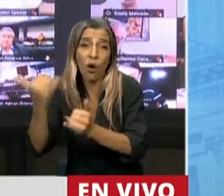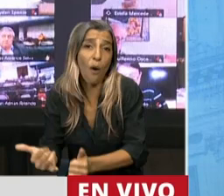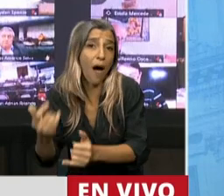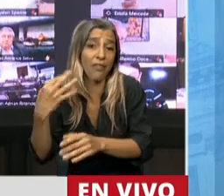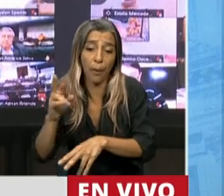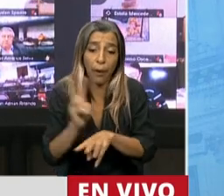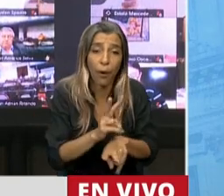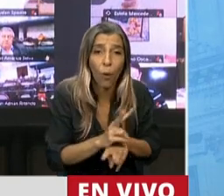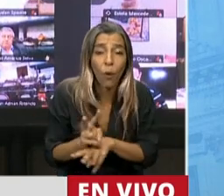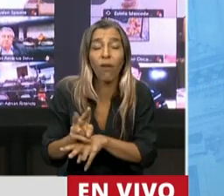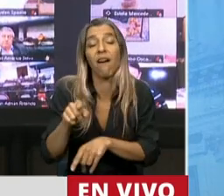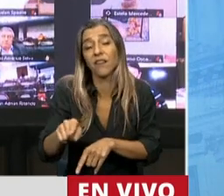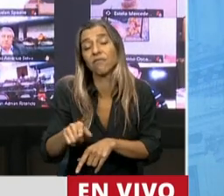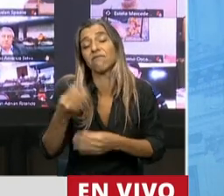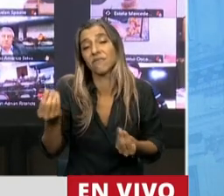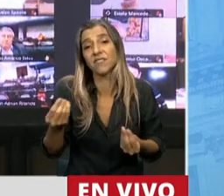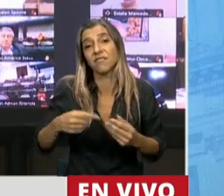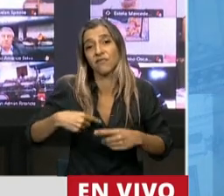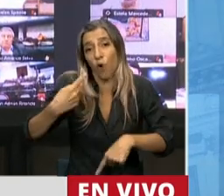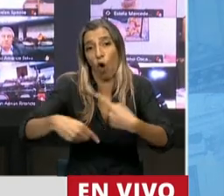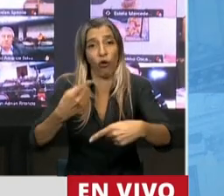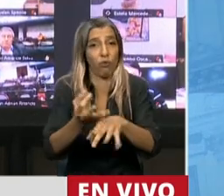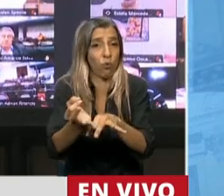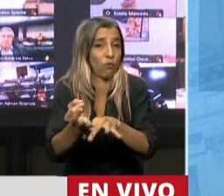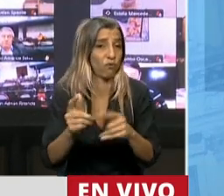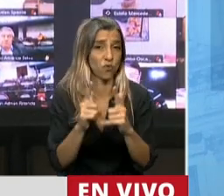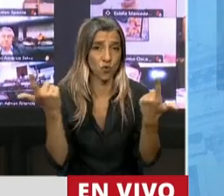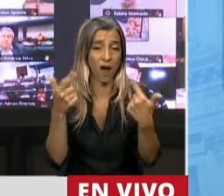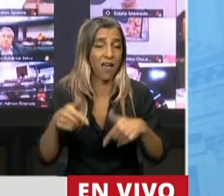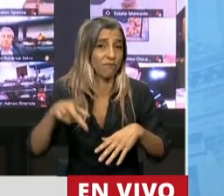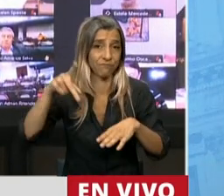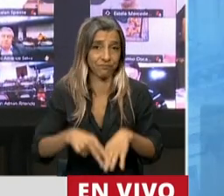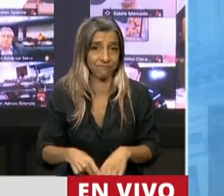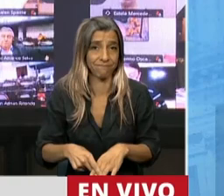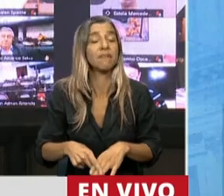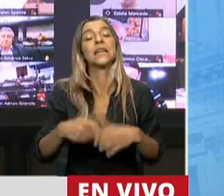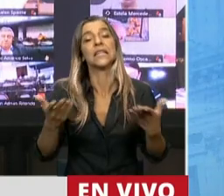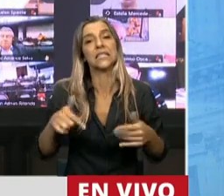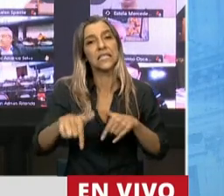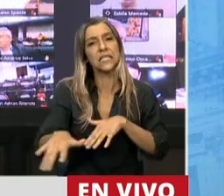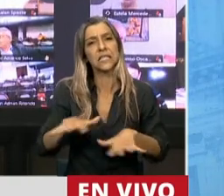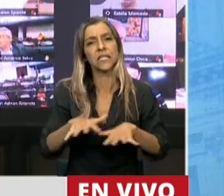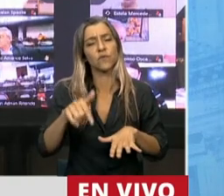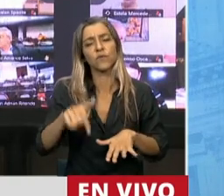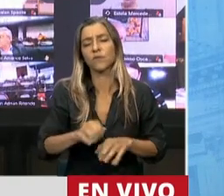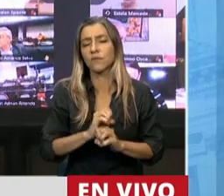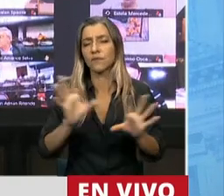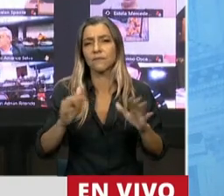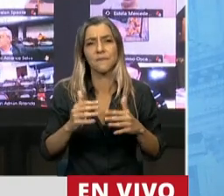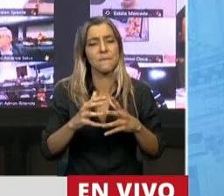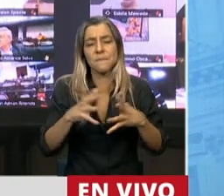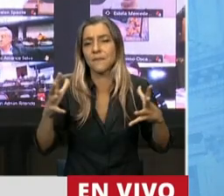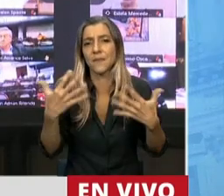cifras de abandono y de la falta de continuidad pedagógica, pero en la situación en la que estamos viviendo hoy se agrava y se